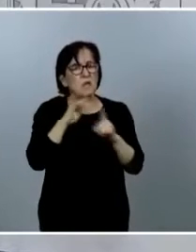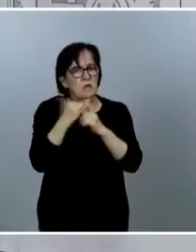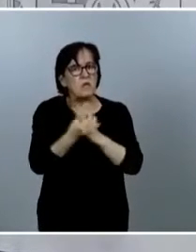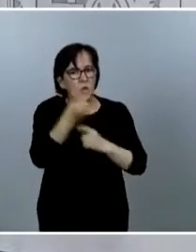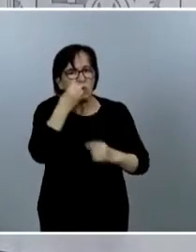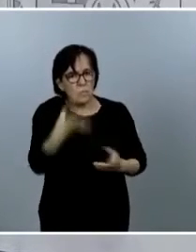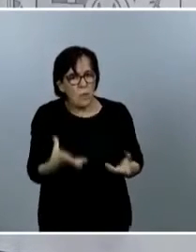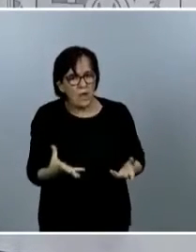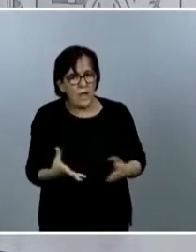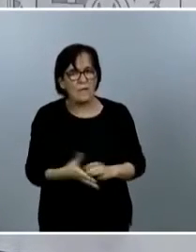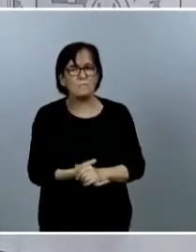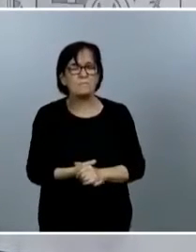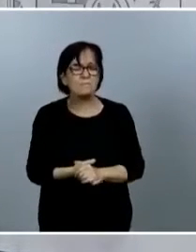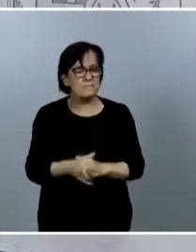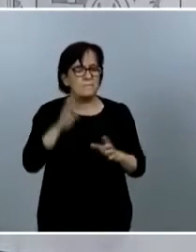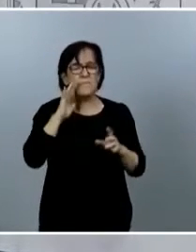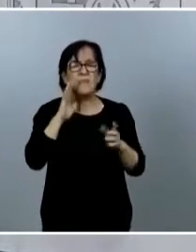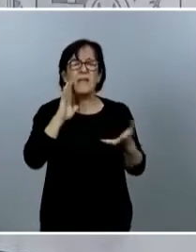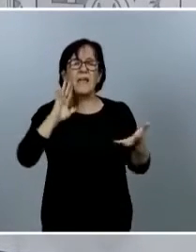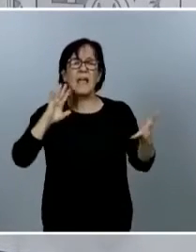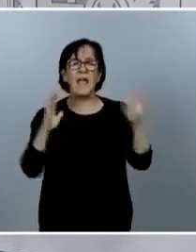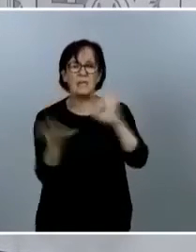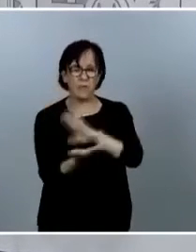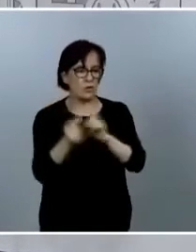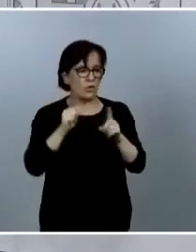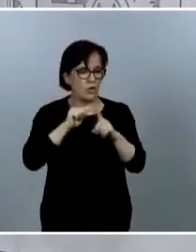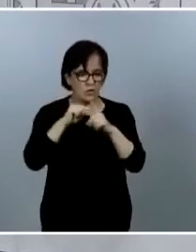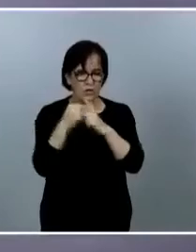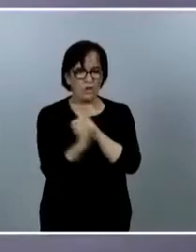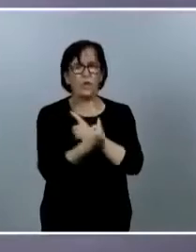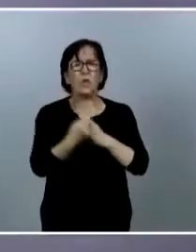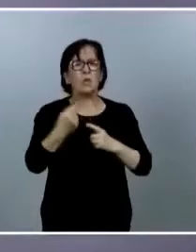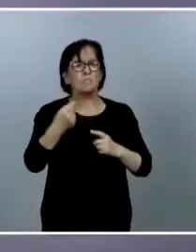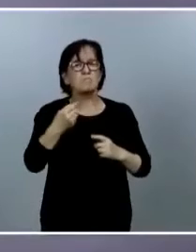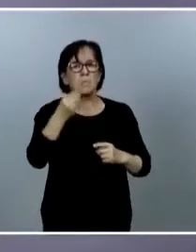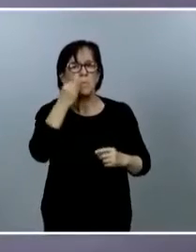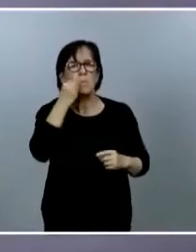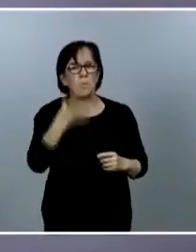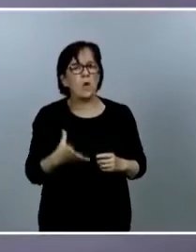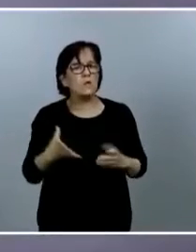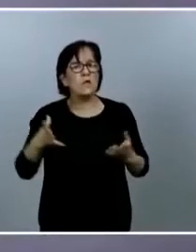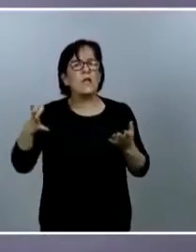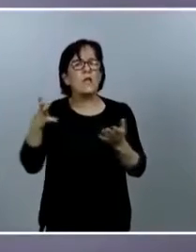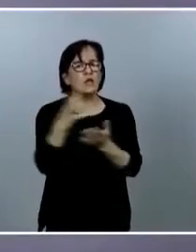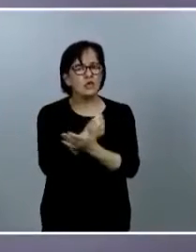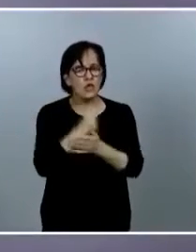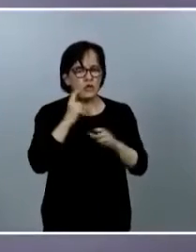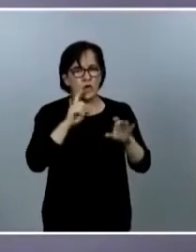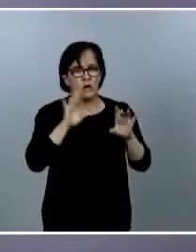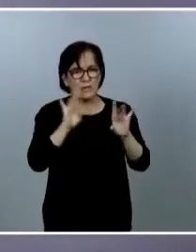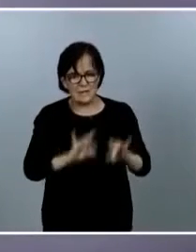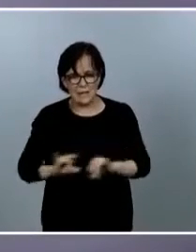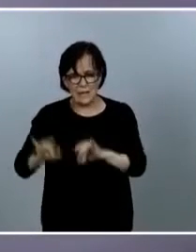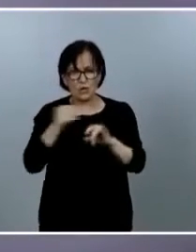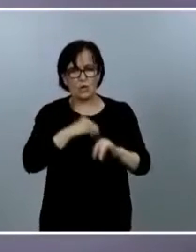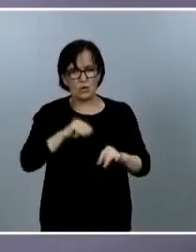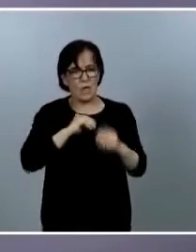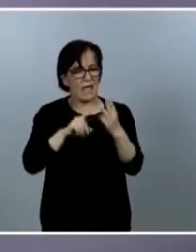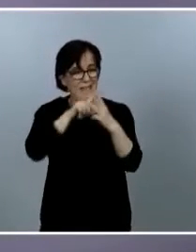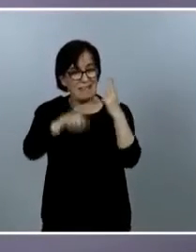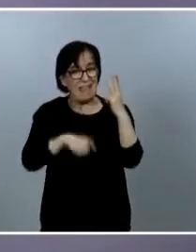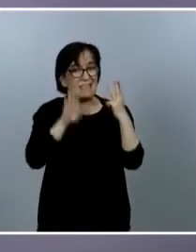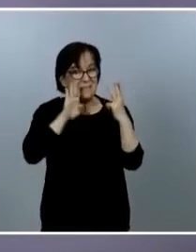la evolución de los indicadores es muy favorable en todas las territorios de España incluidos estos tres que mencionan